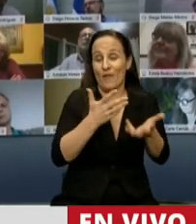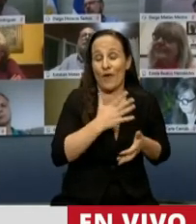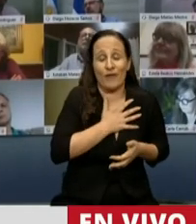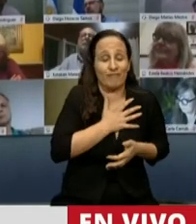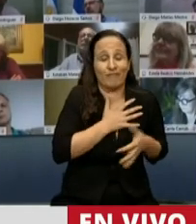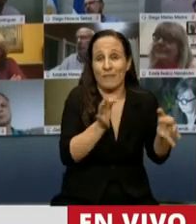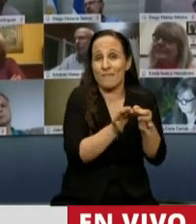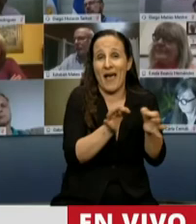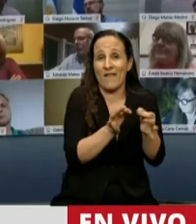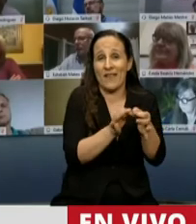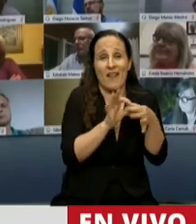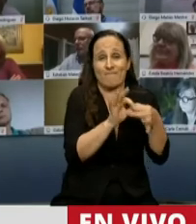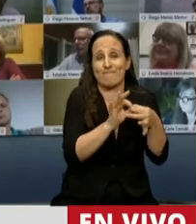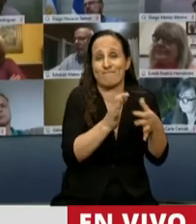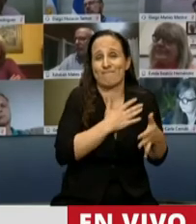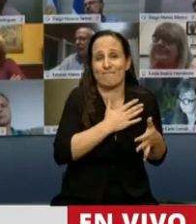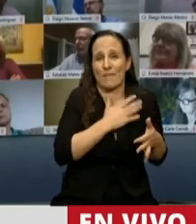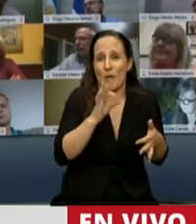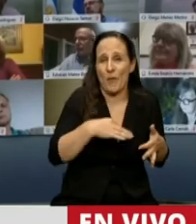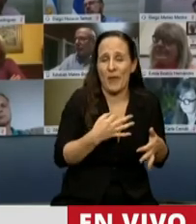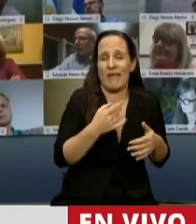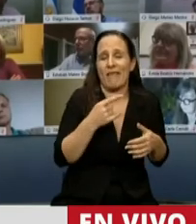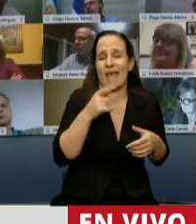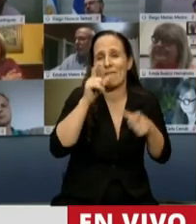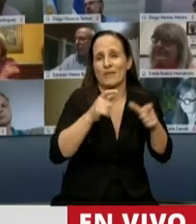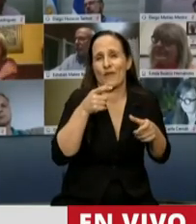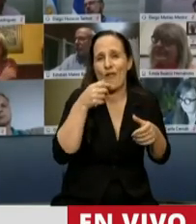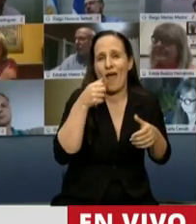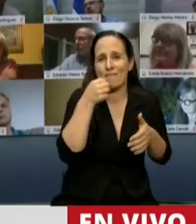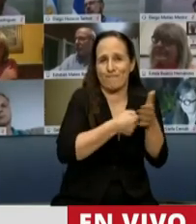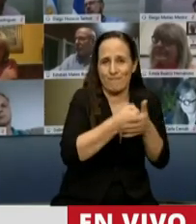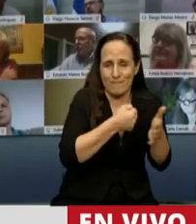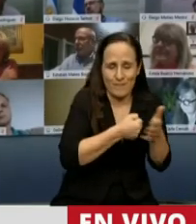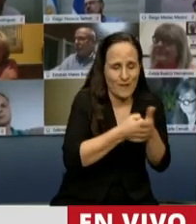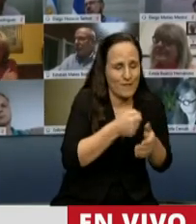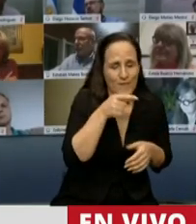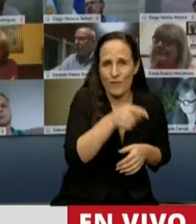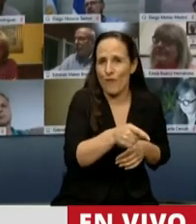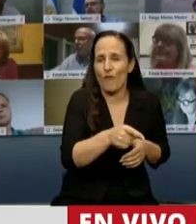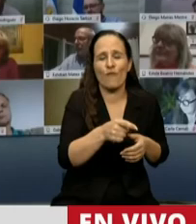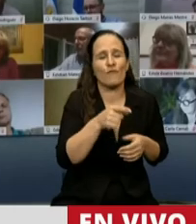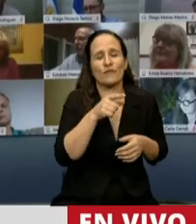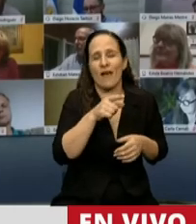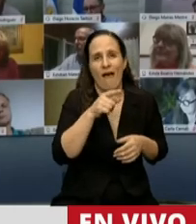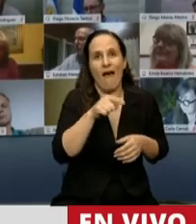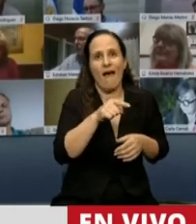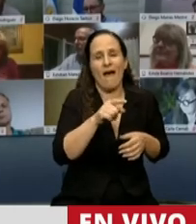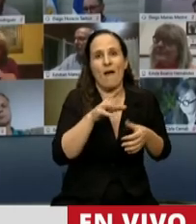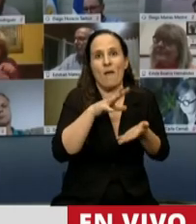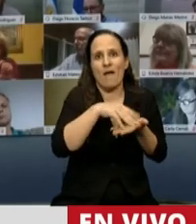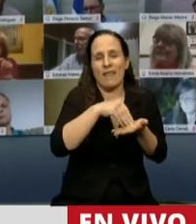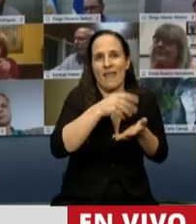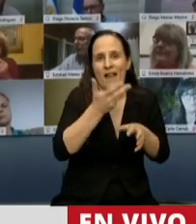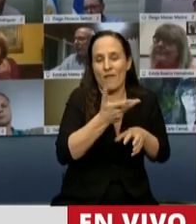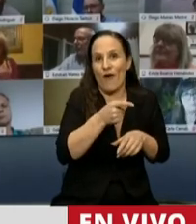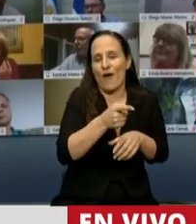es parte de nuestra vida, nuestros héroes, la gesta de Malvinas es algo muy importante en nuestra provincia,